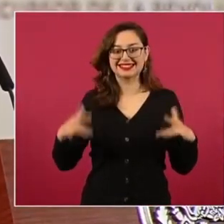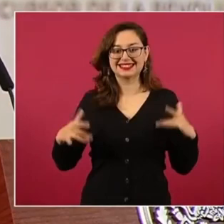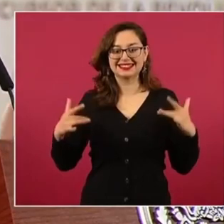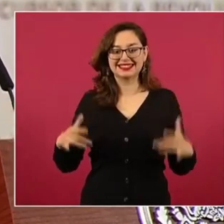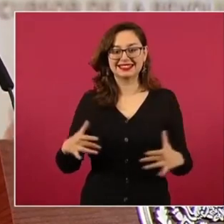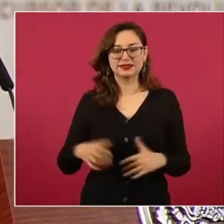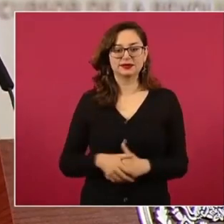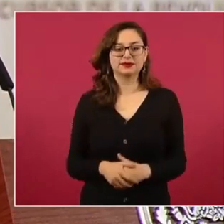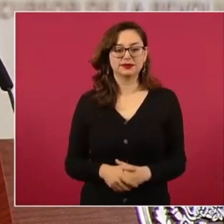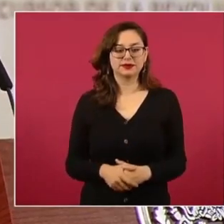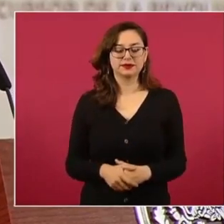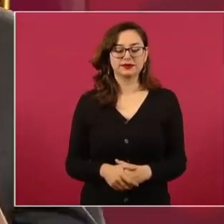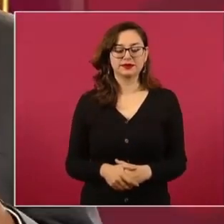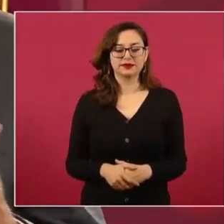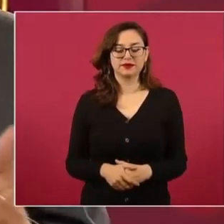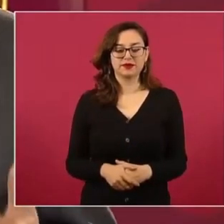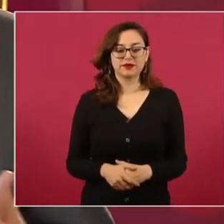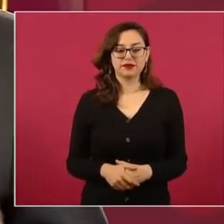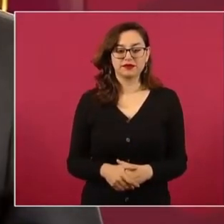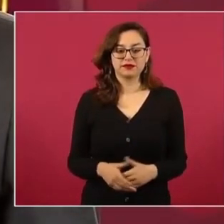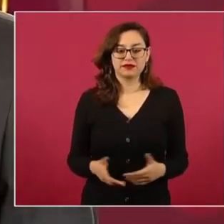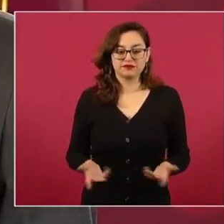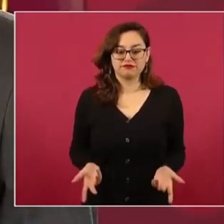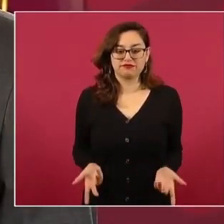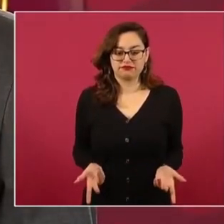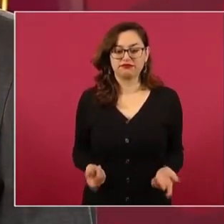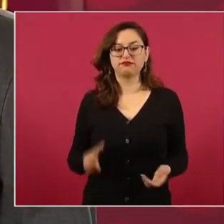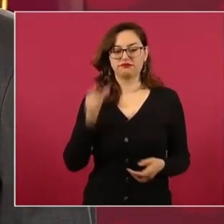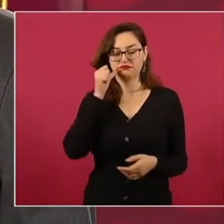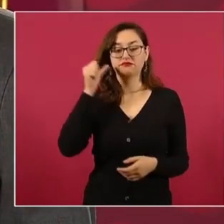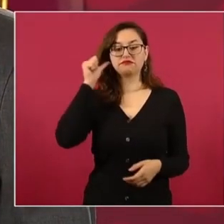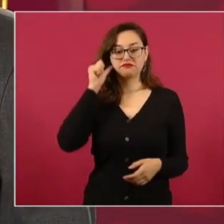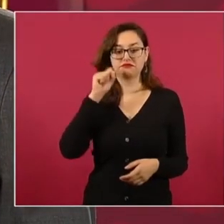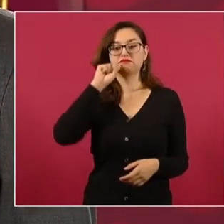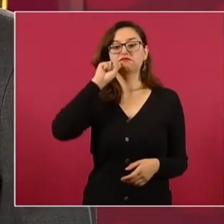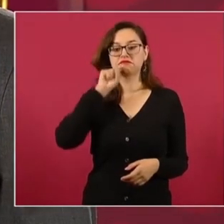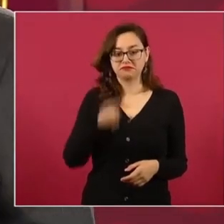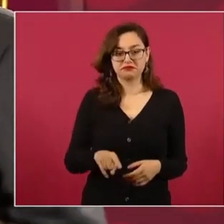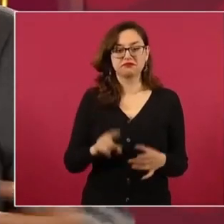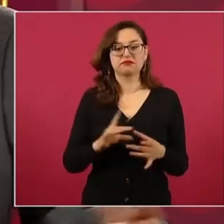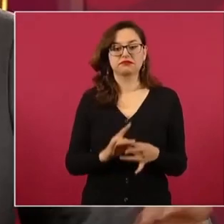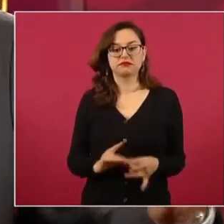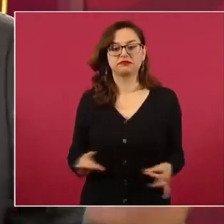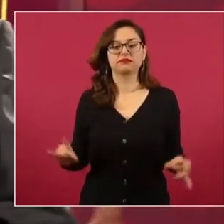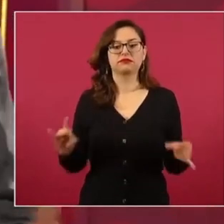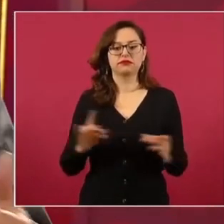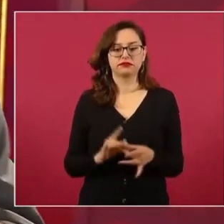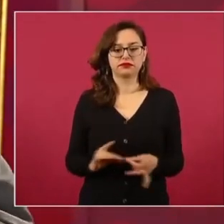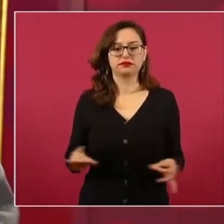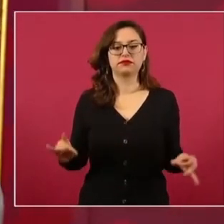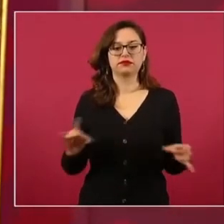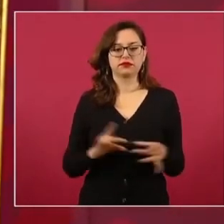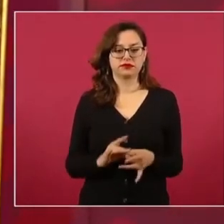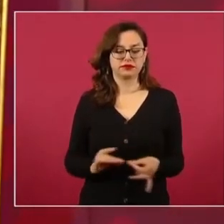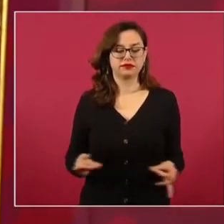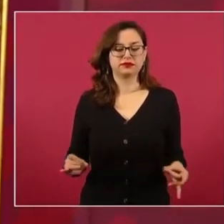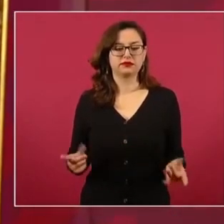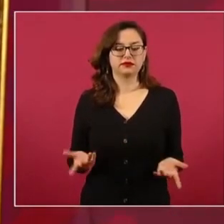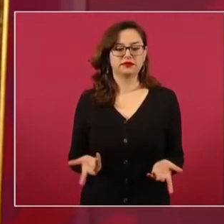Y ayer hablábamos de eso, hasta nos pasaba